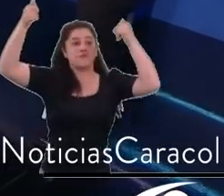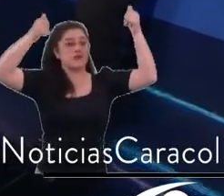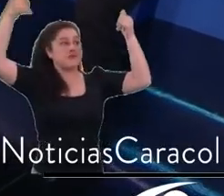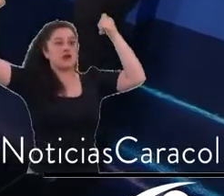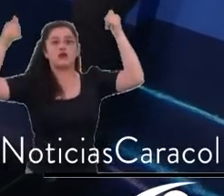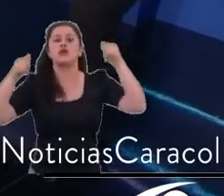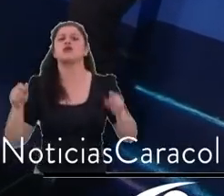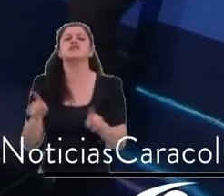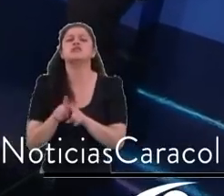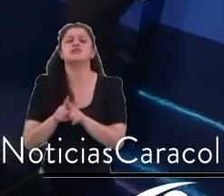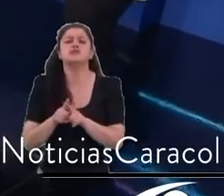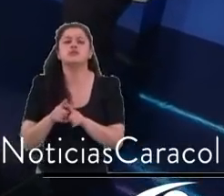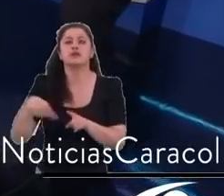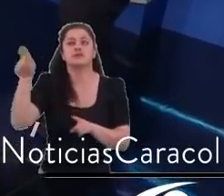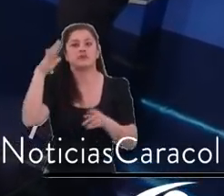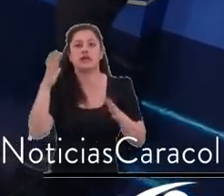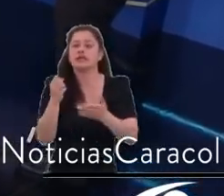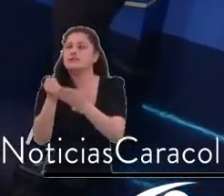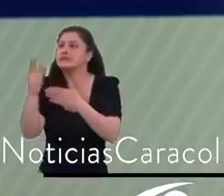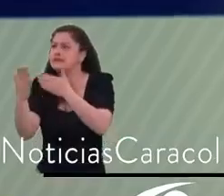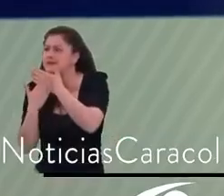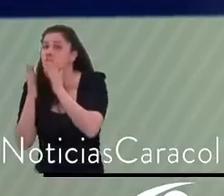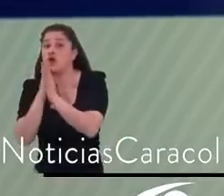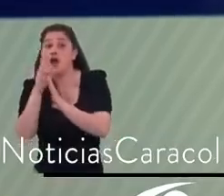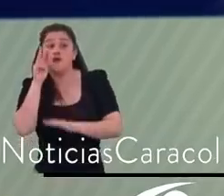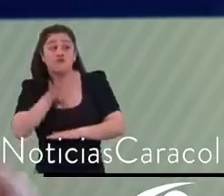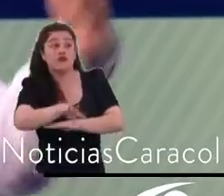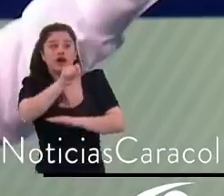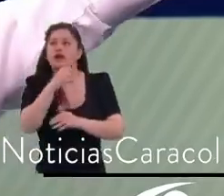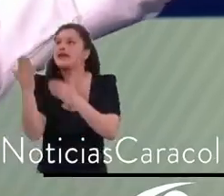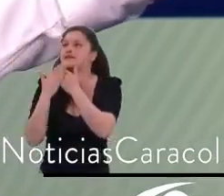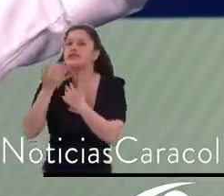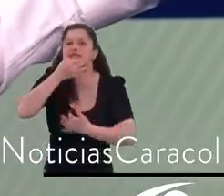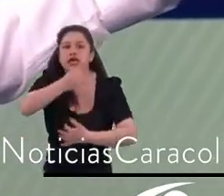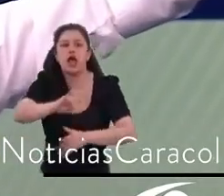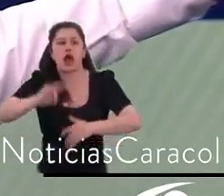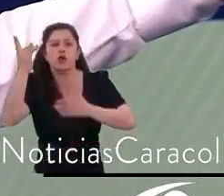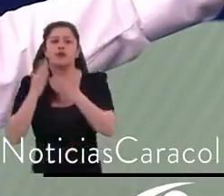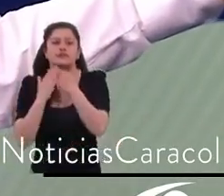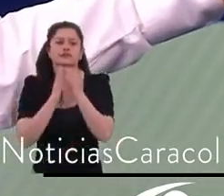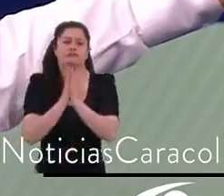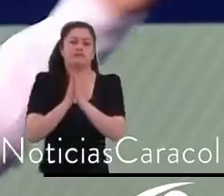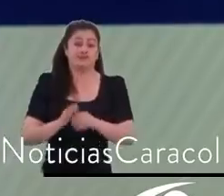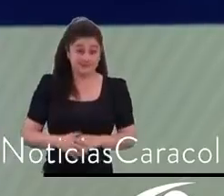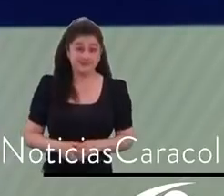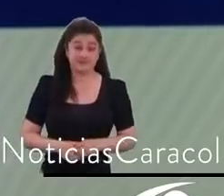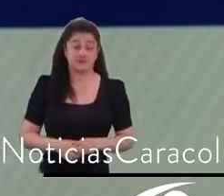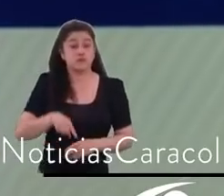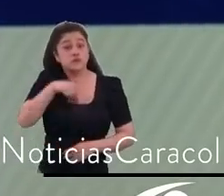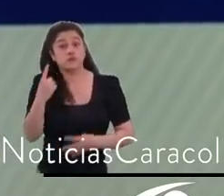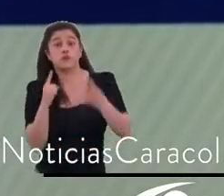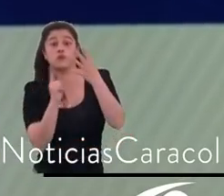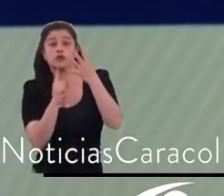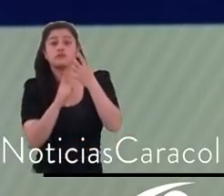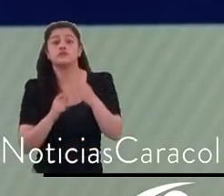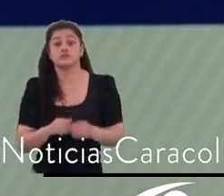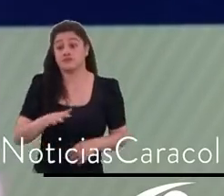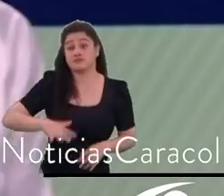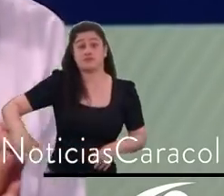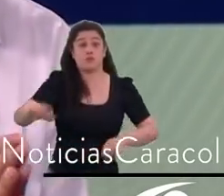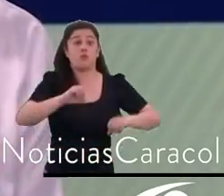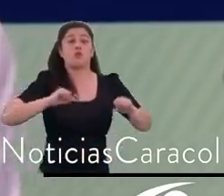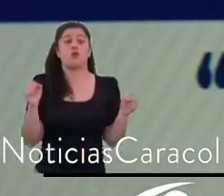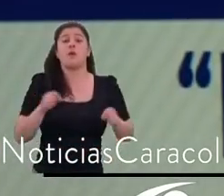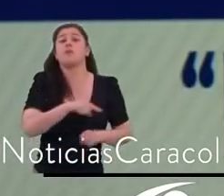frentes de seguridad de la ciudad. Lo cuarto, necesitamos más policía, Bogotá tiene 8 millones de habitantes y 17 mil policías, 17